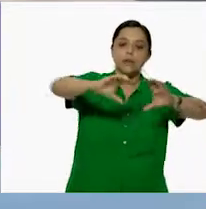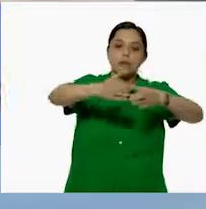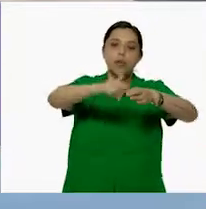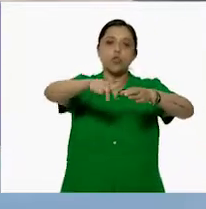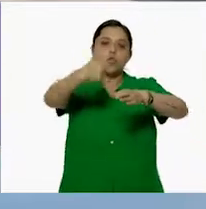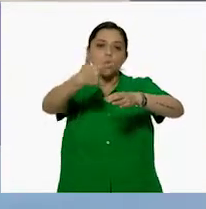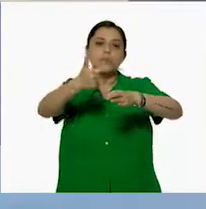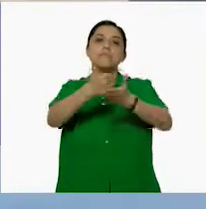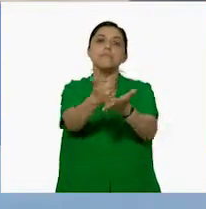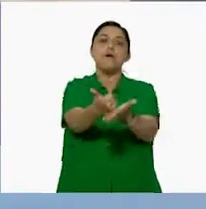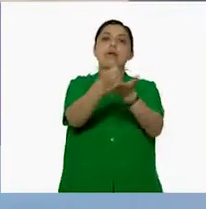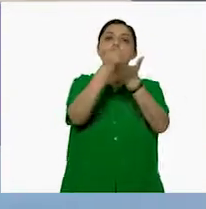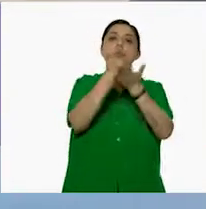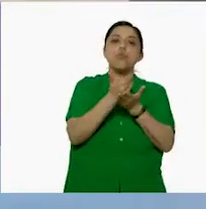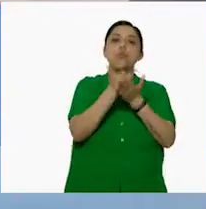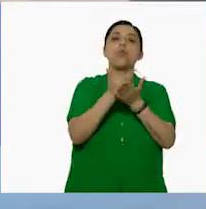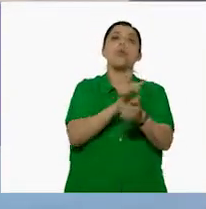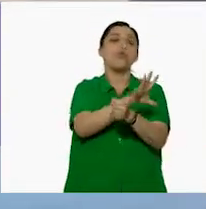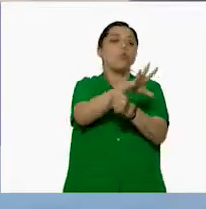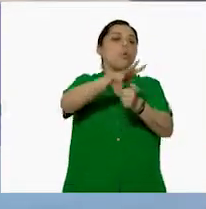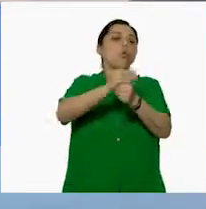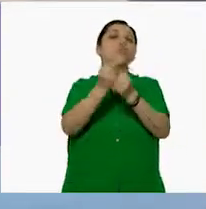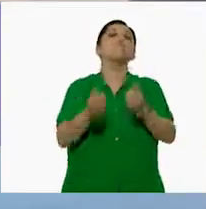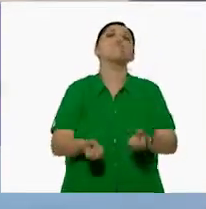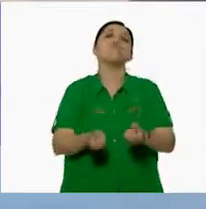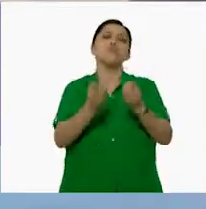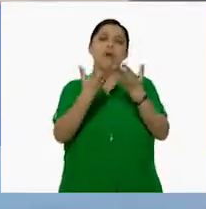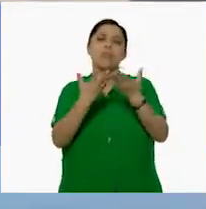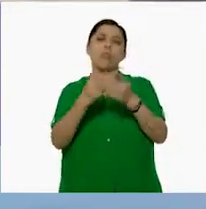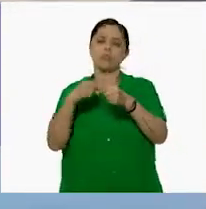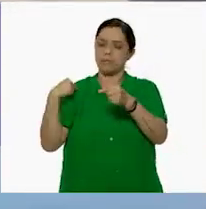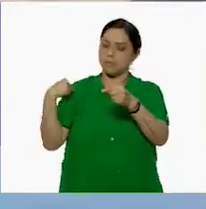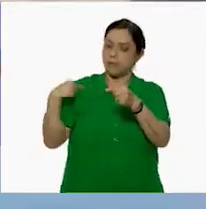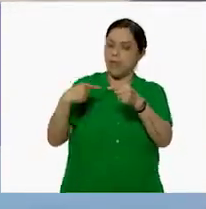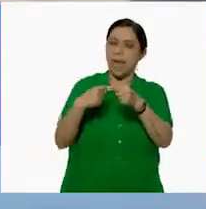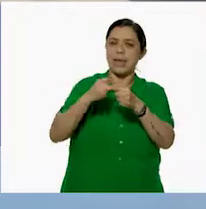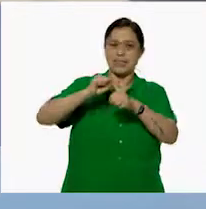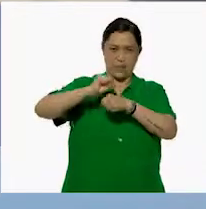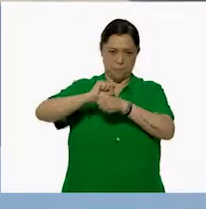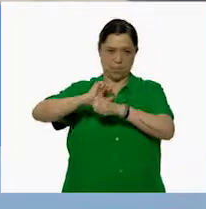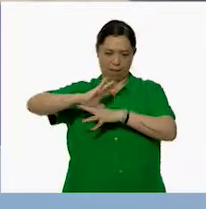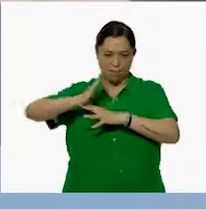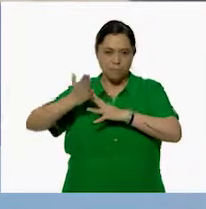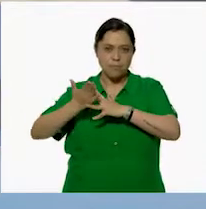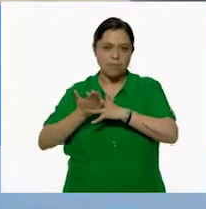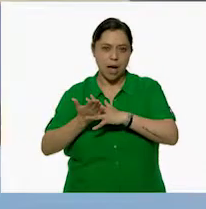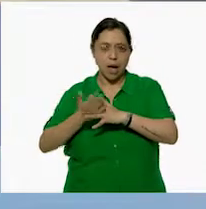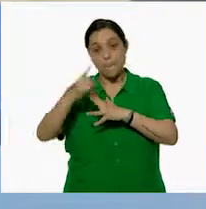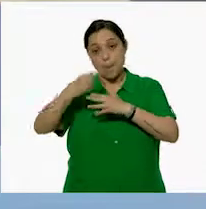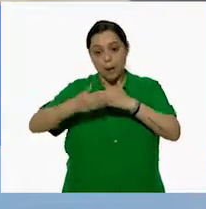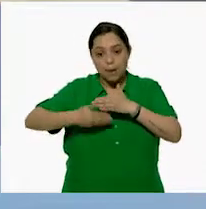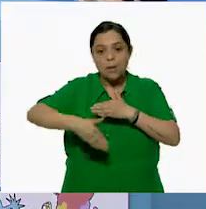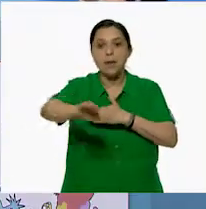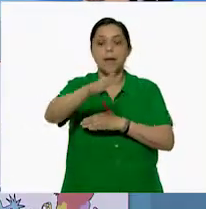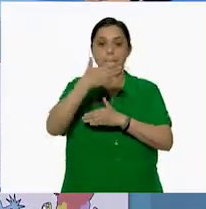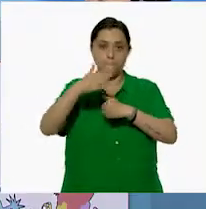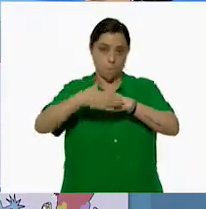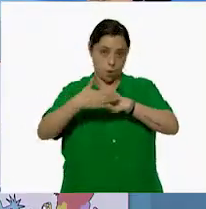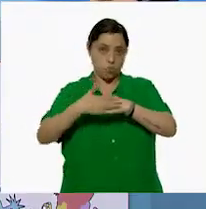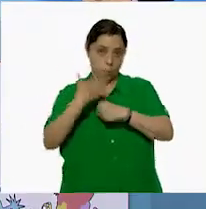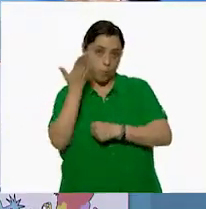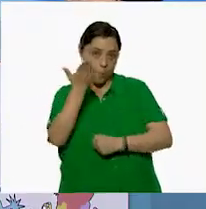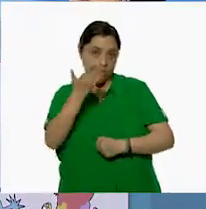la cuenta de cuántos vendió a mitad de la semana para poder hacer el siguiente pedido. ¿Tienes algún